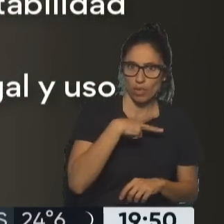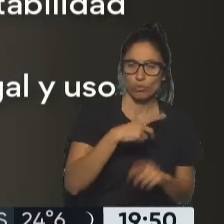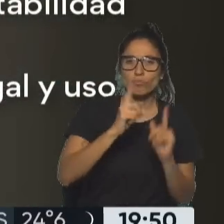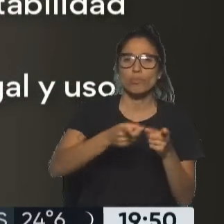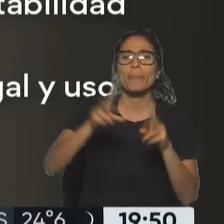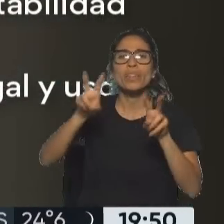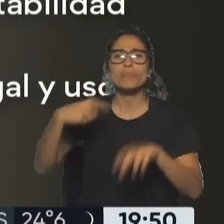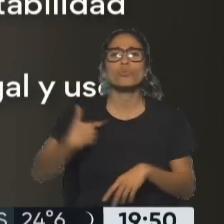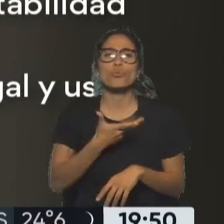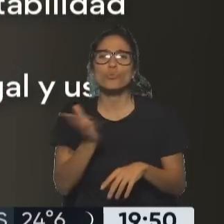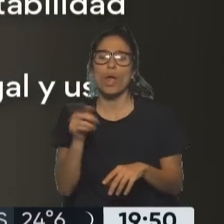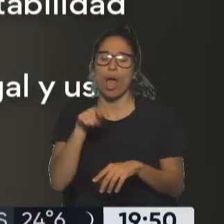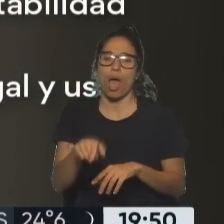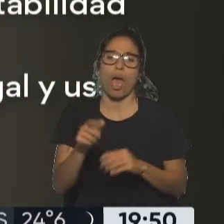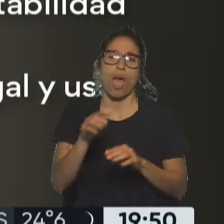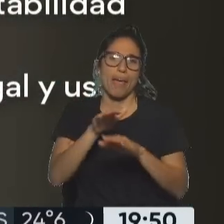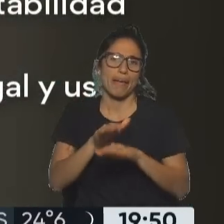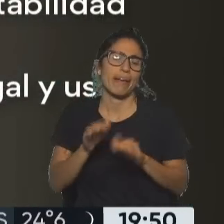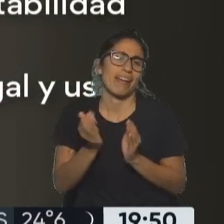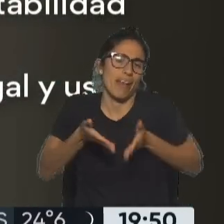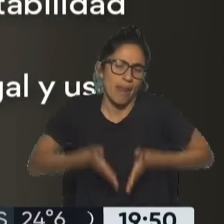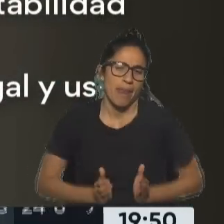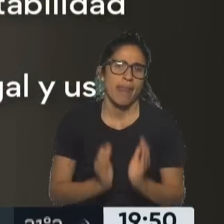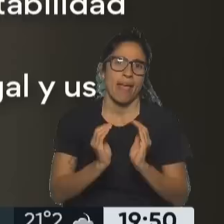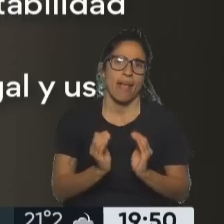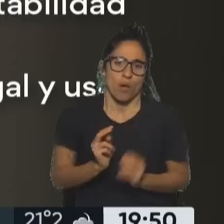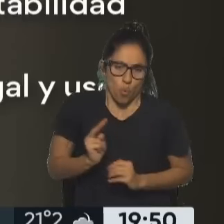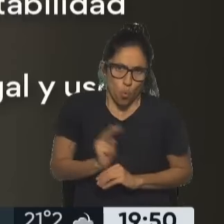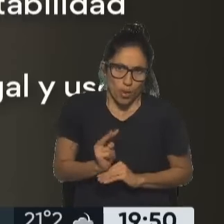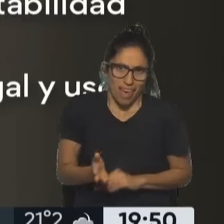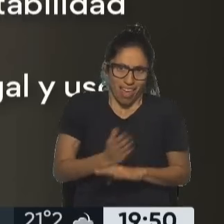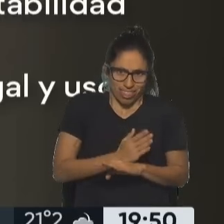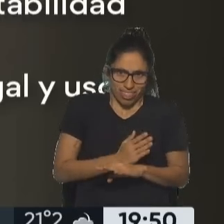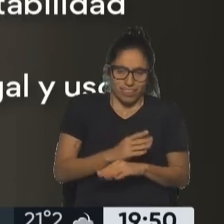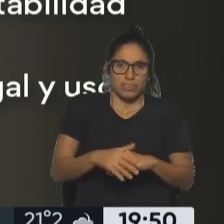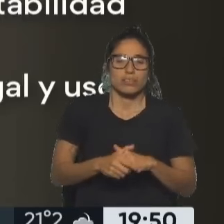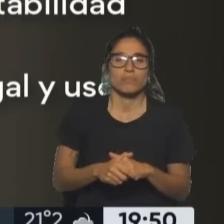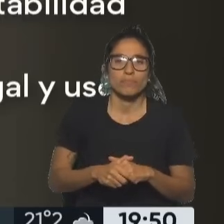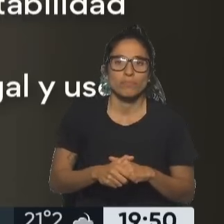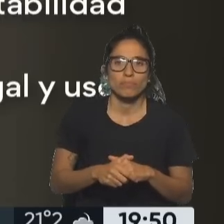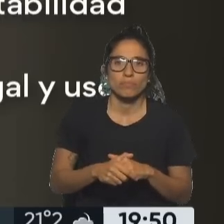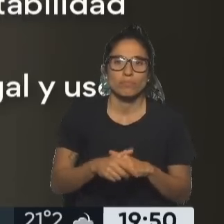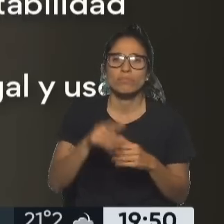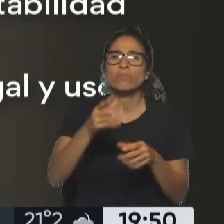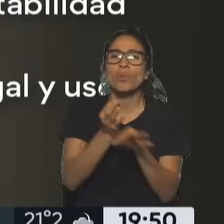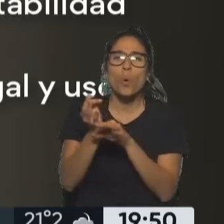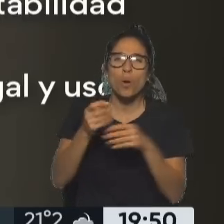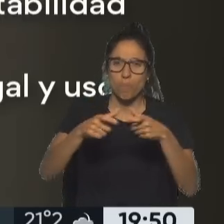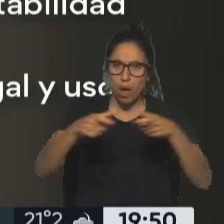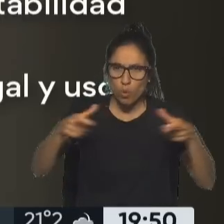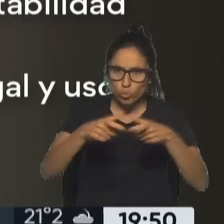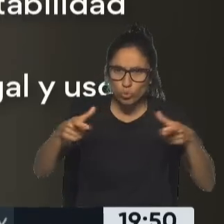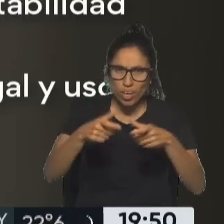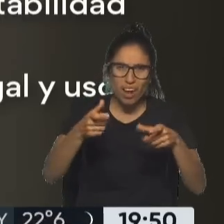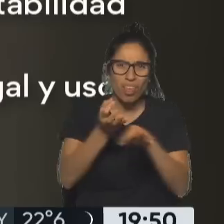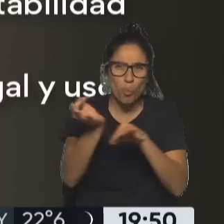proteger al niño desde la concepción, sabemos de qué está hablando, sistema de voucher, cheque educativo, eliminación de la